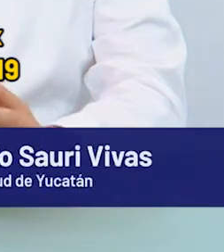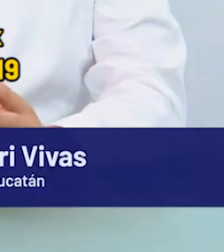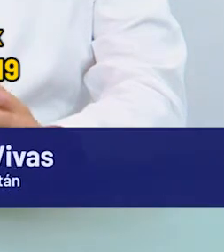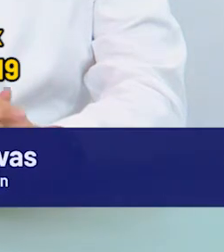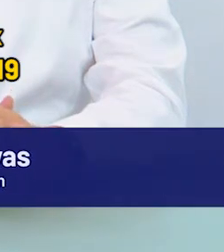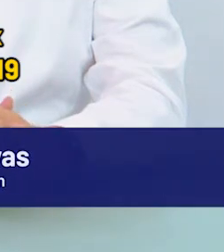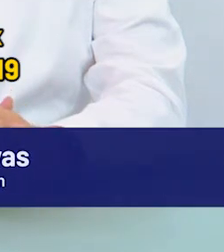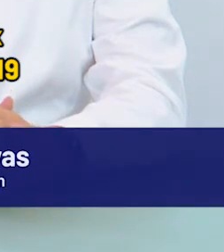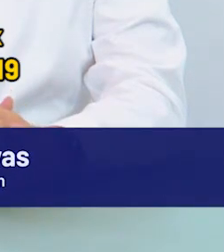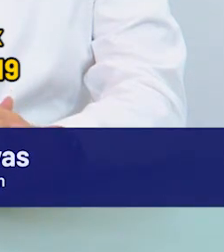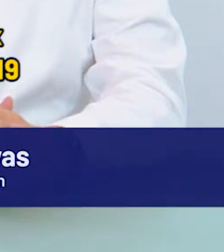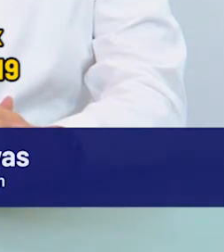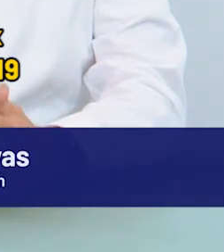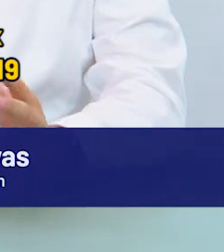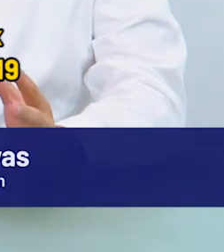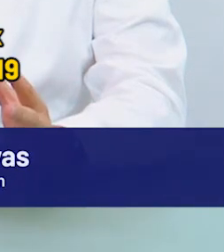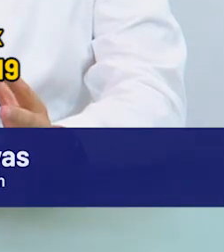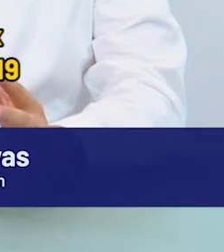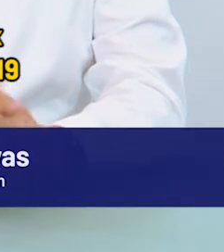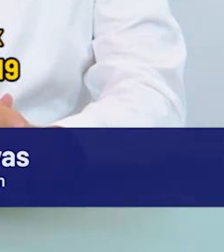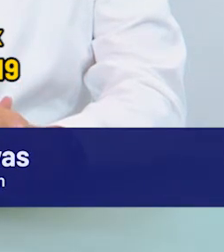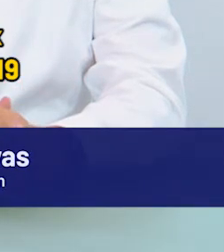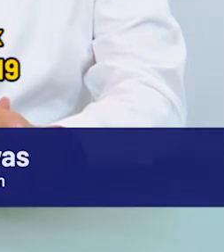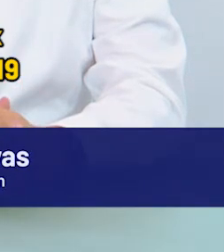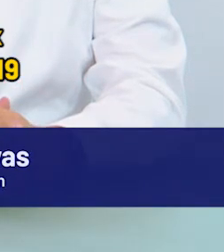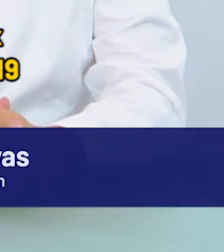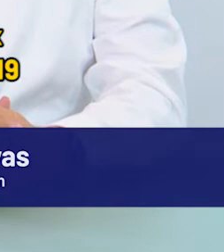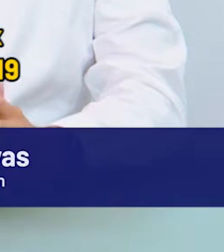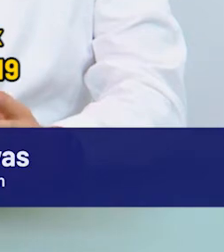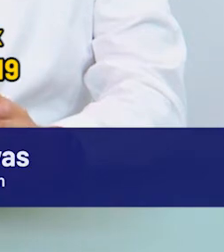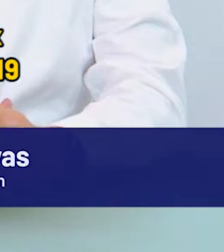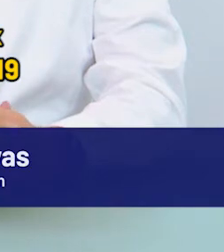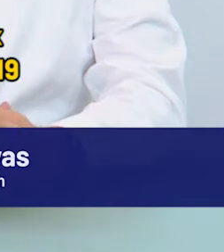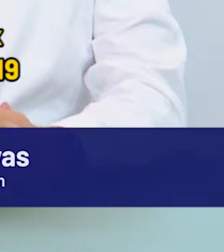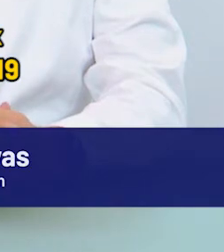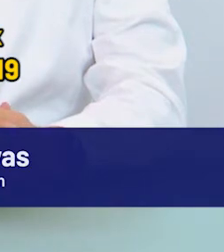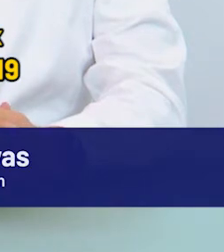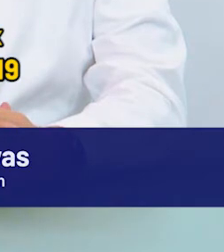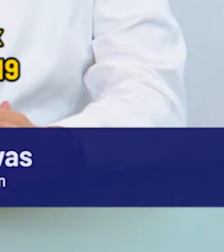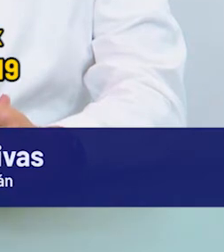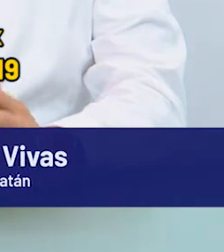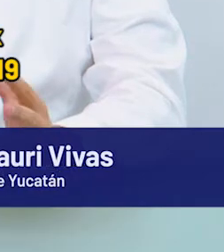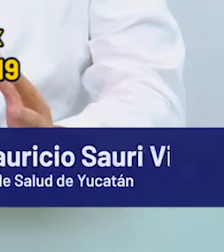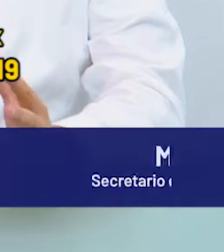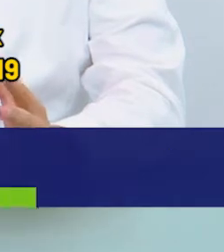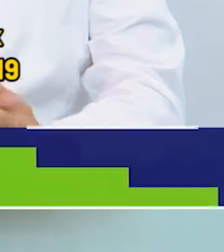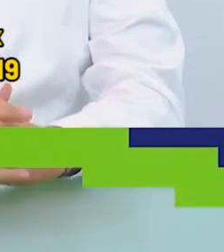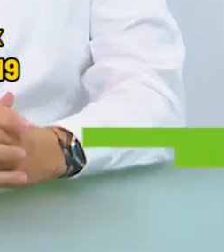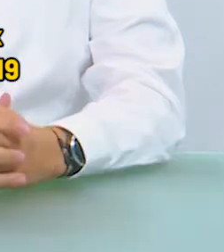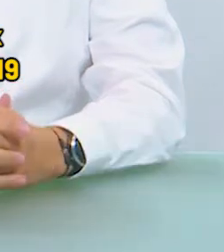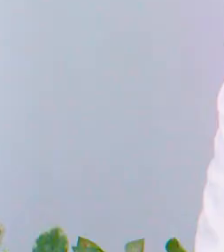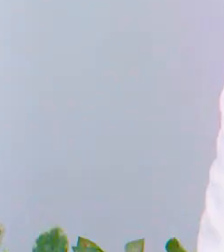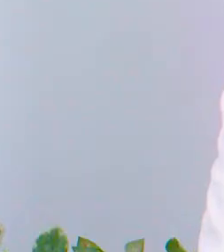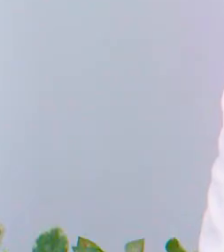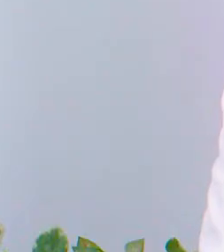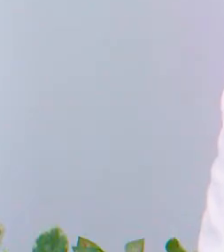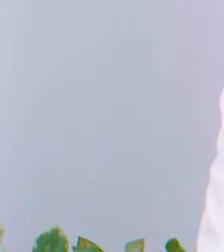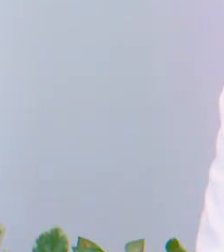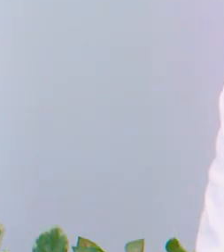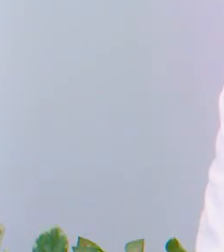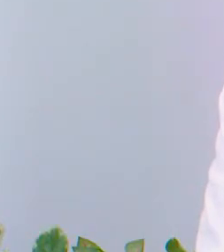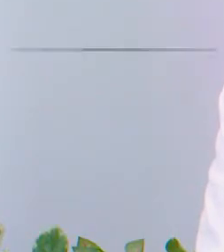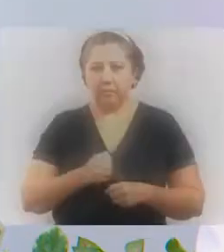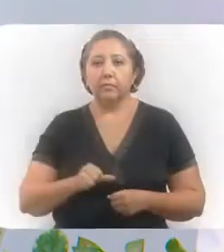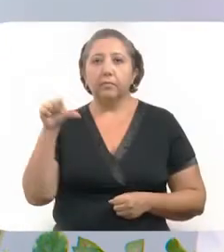A continuación daremos a conocer el comportamiento del COVID-19 en el estado de Yucatán. Doctor Isaac. Gracias, secretario.